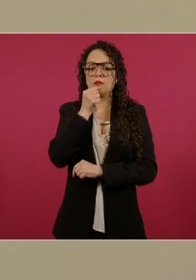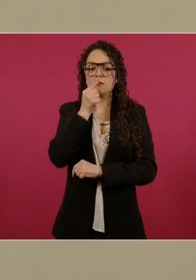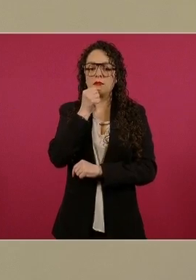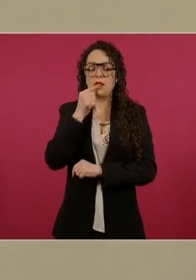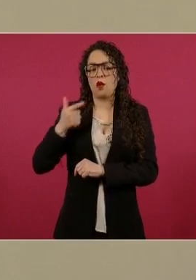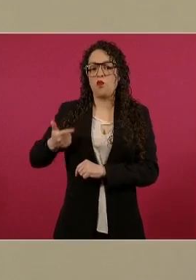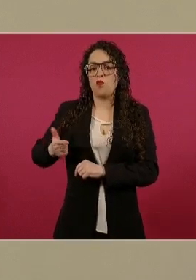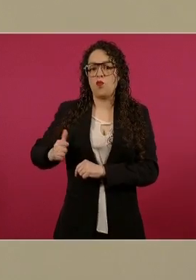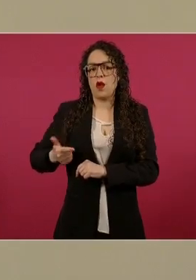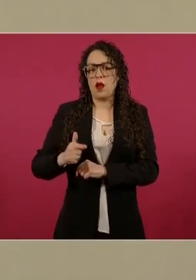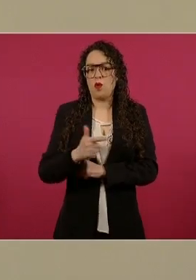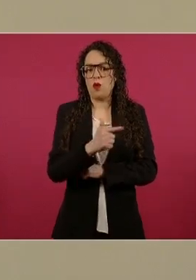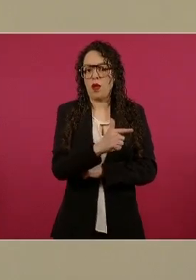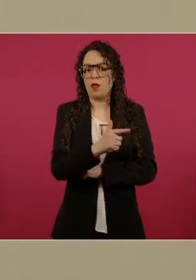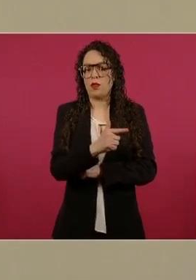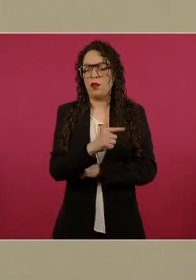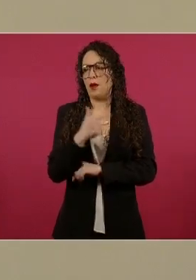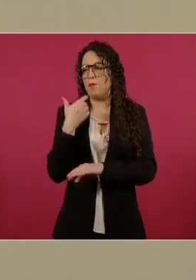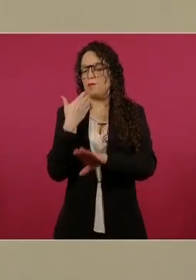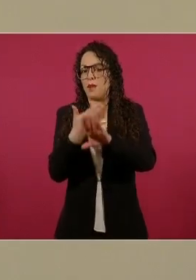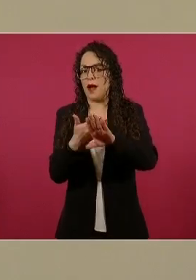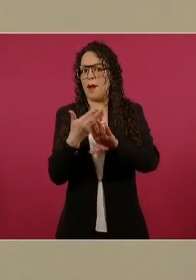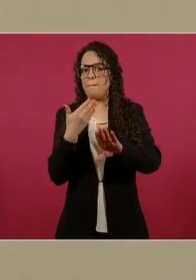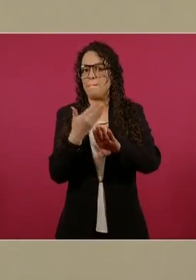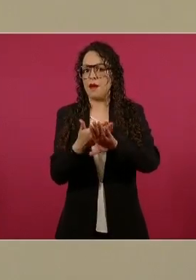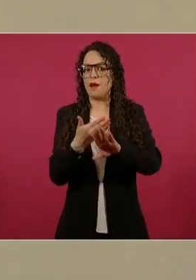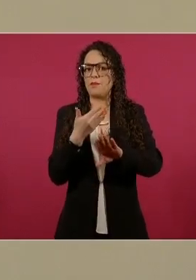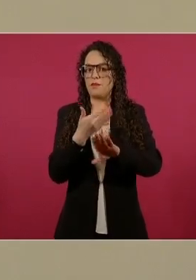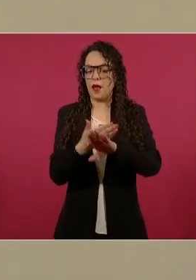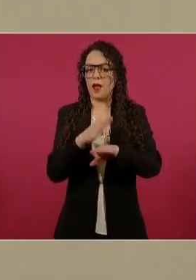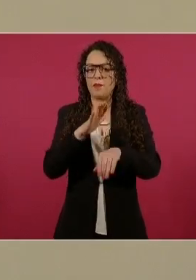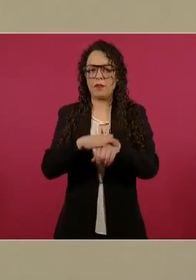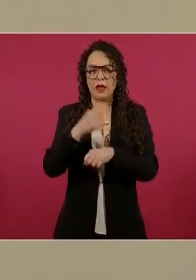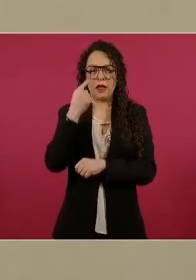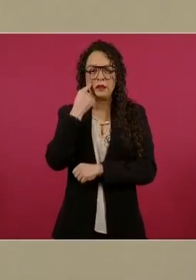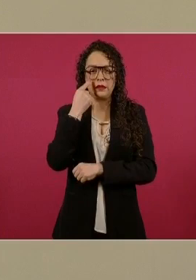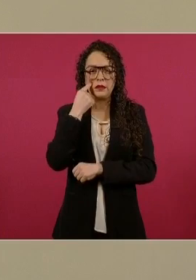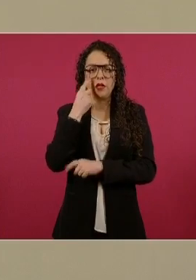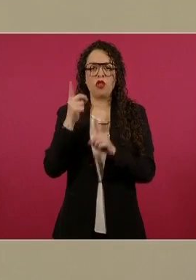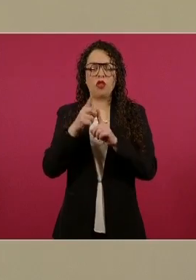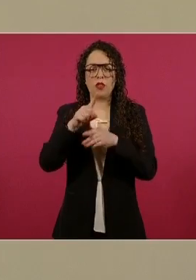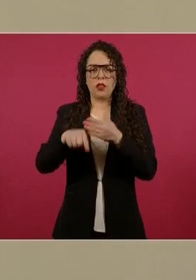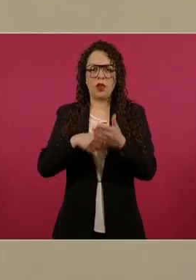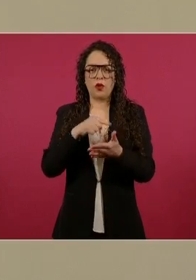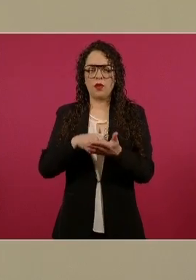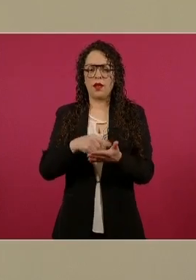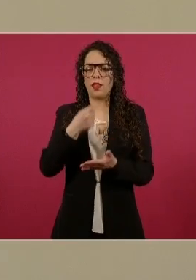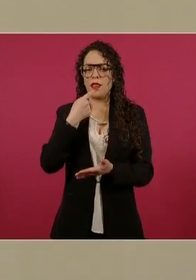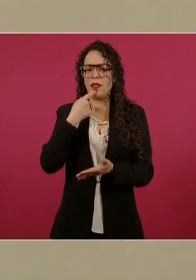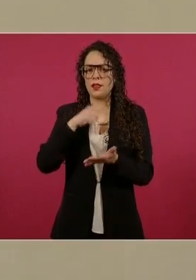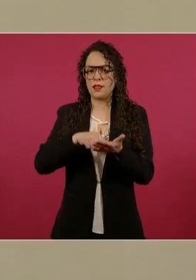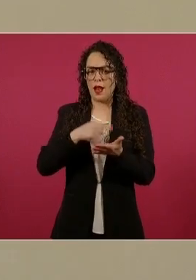Guanajuato, principalmente en Celaya, como vamos a ver a continuación.